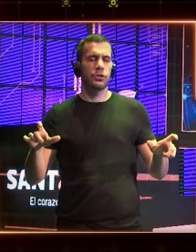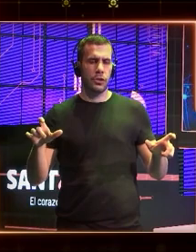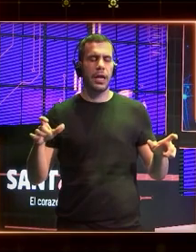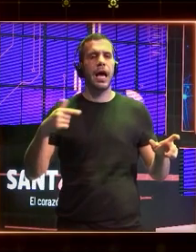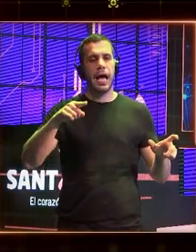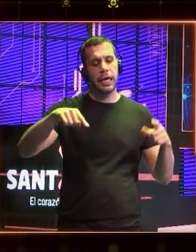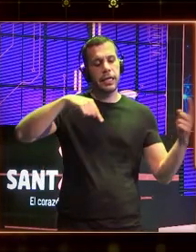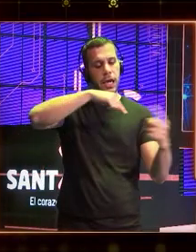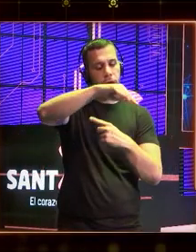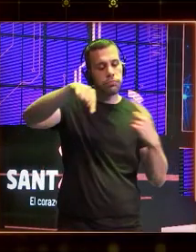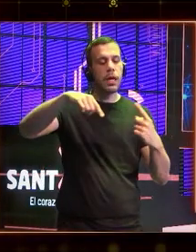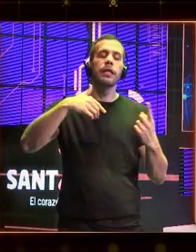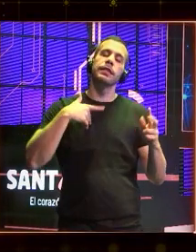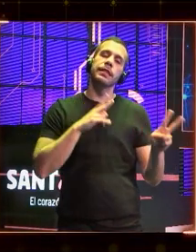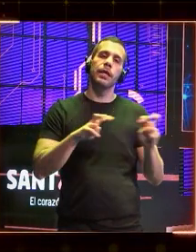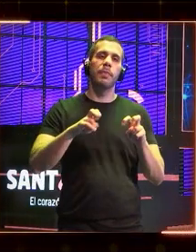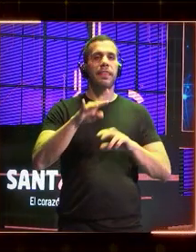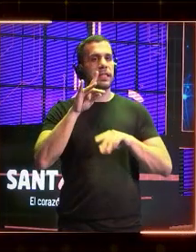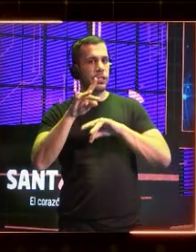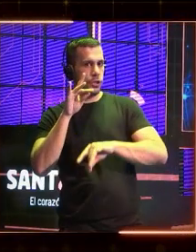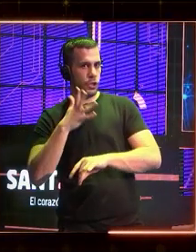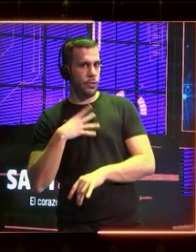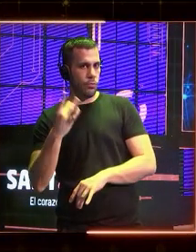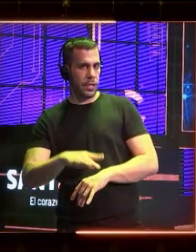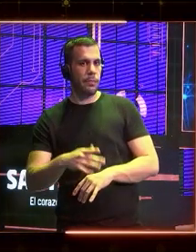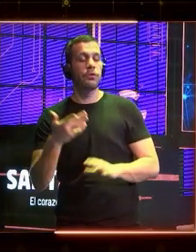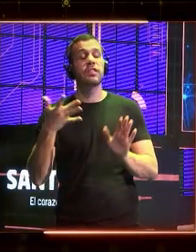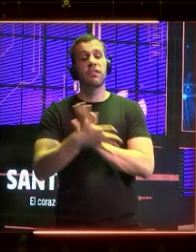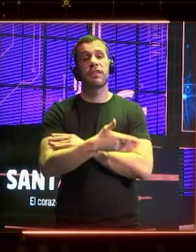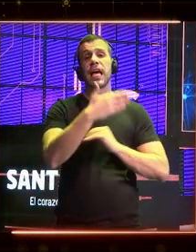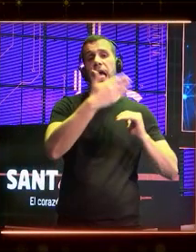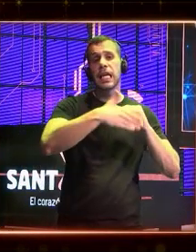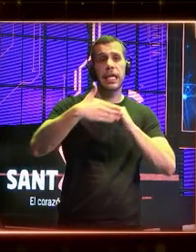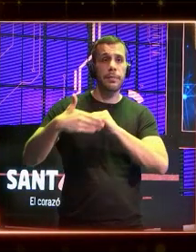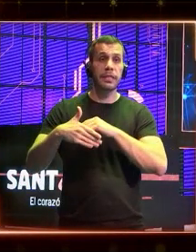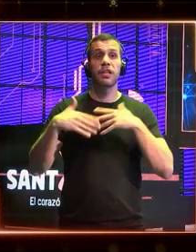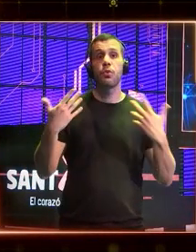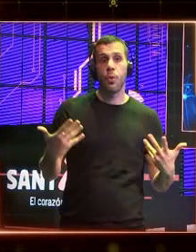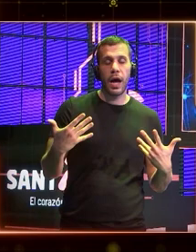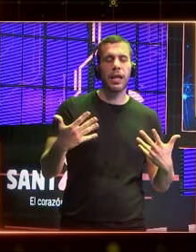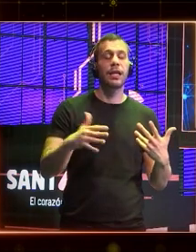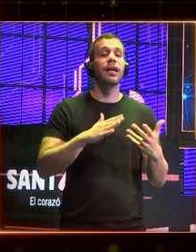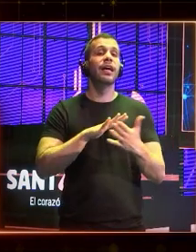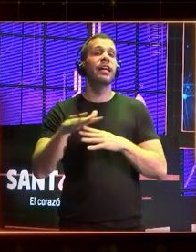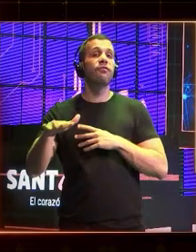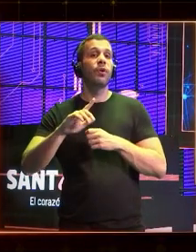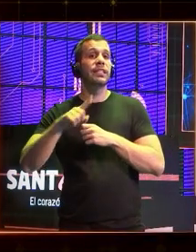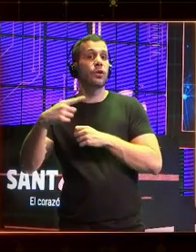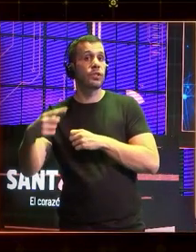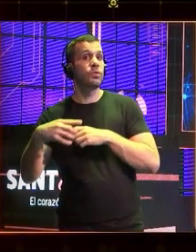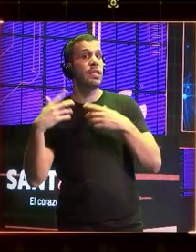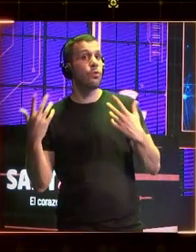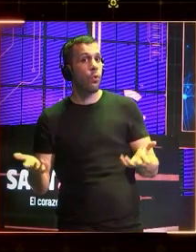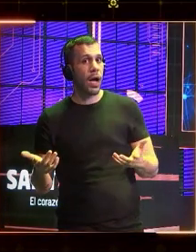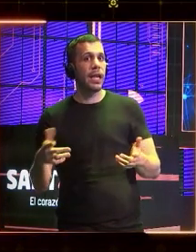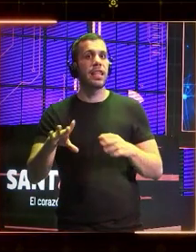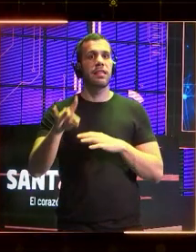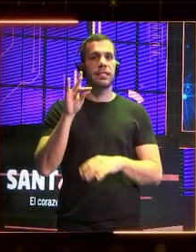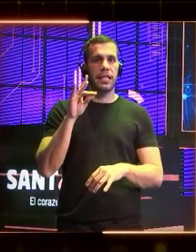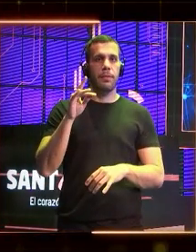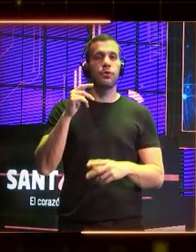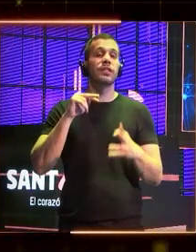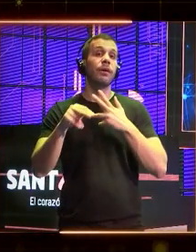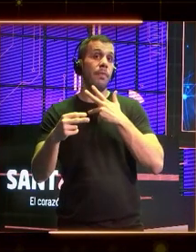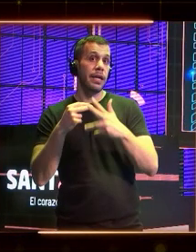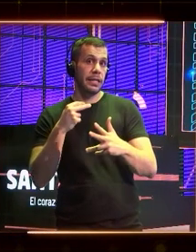decisión. Y nosotros decidamos cuáles son los límites de la inteligencia artificial, sus impactos, exijamos transparencia y decidamos lo que